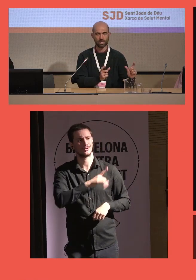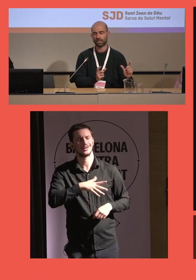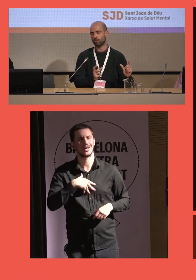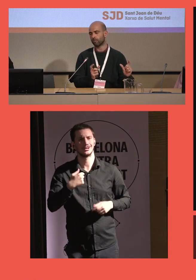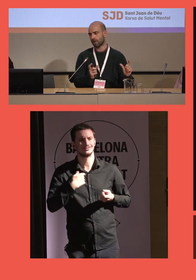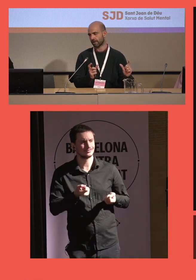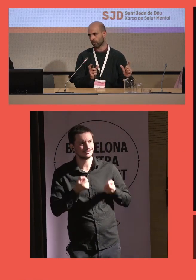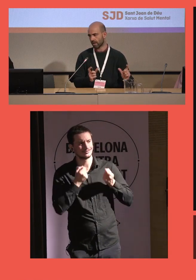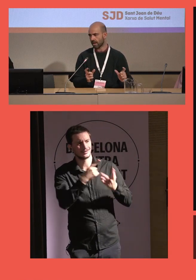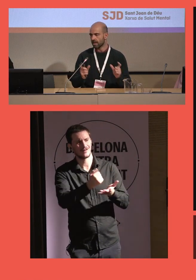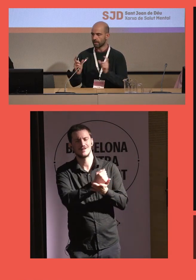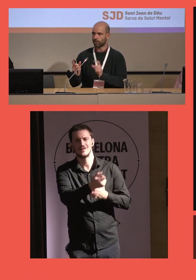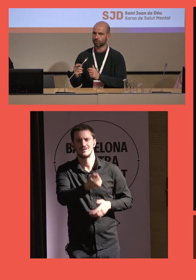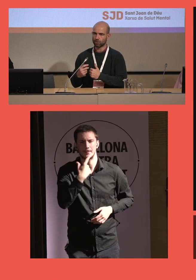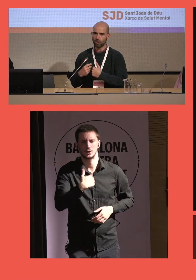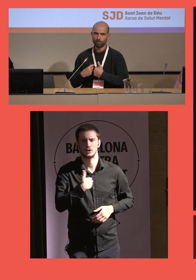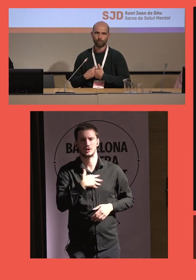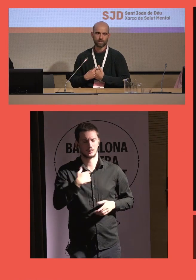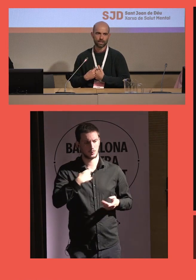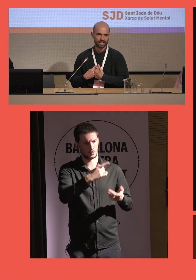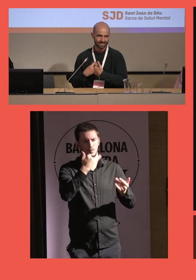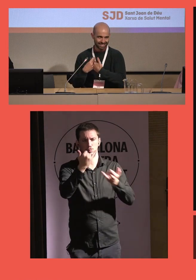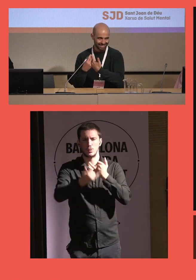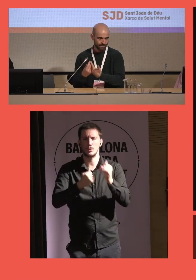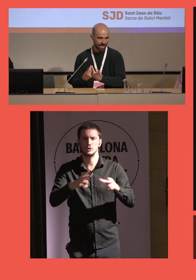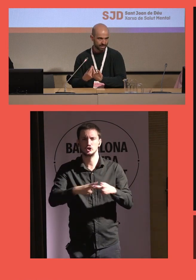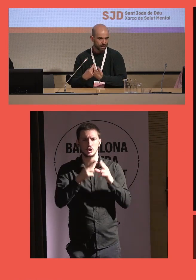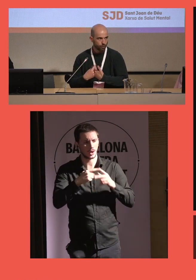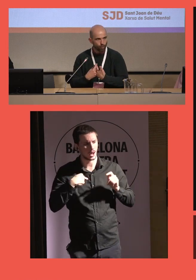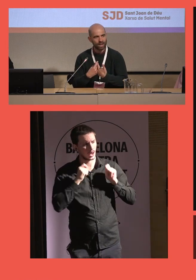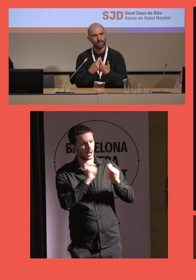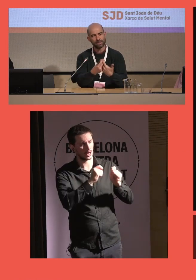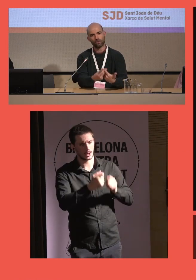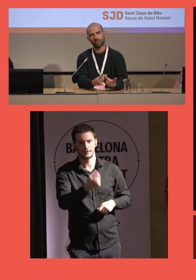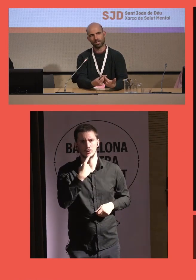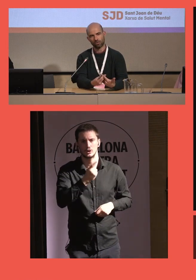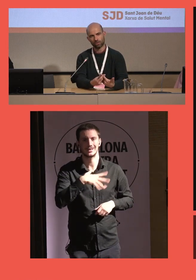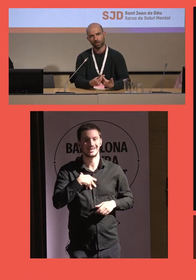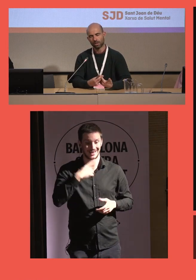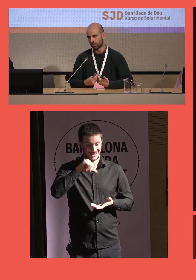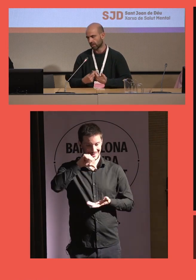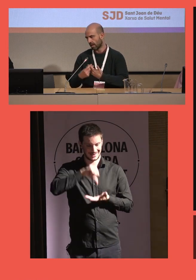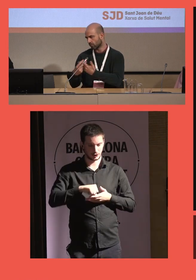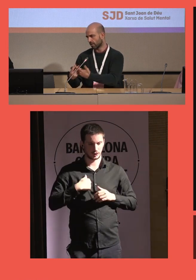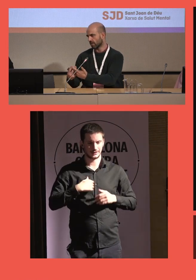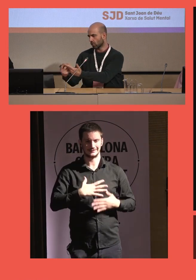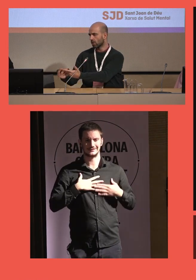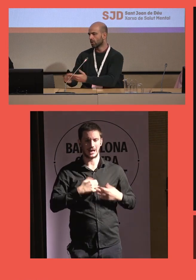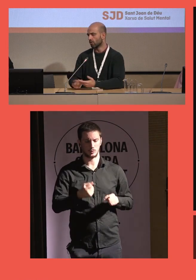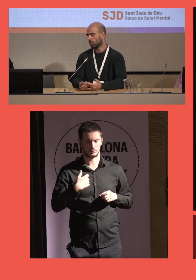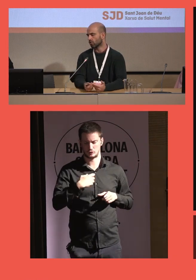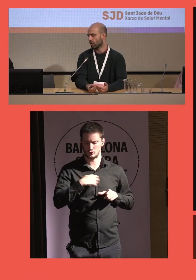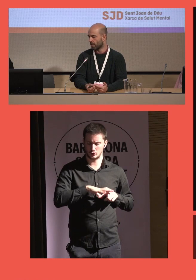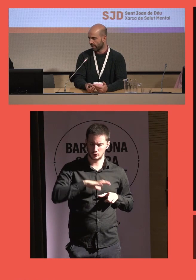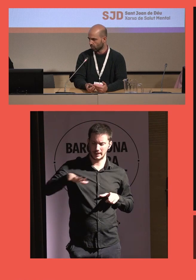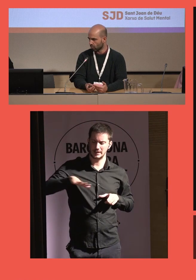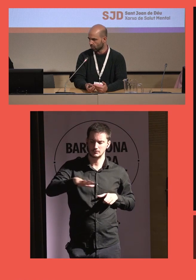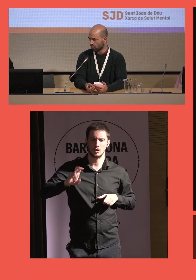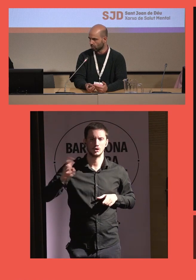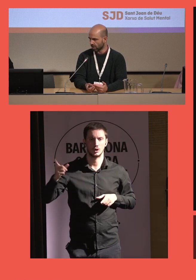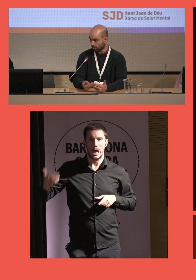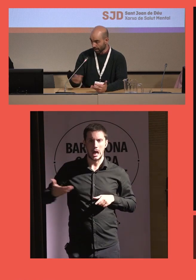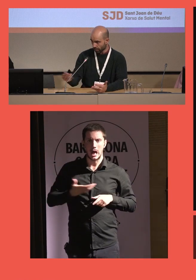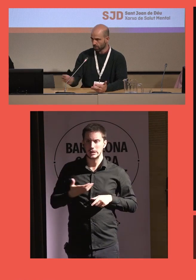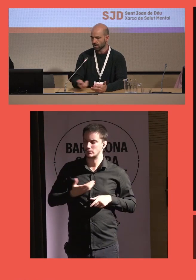problema social y por lo tanto vamos a hacer estas actividades fuera del centro de salud. Entonces el ayuntamiento nos concede